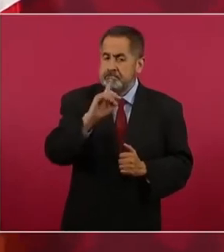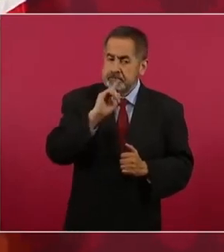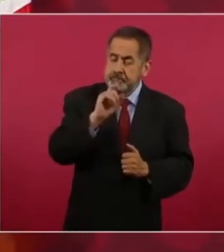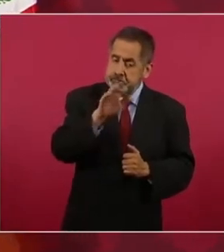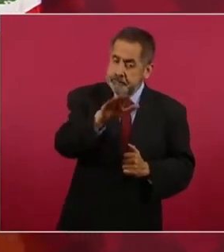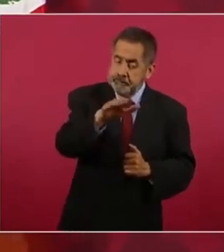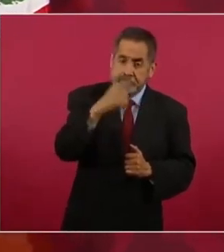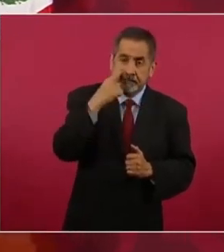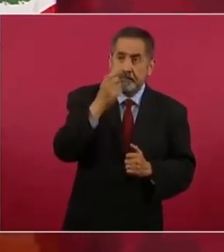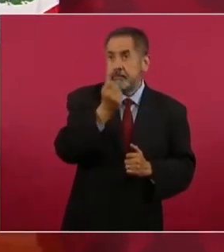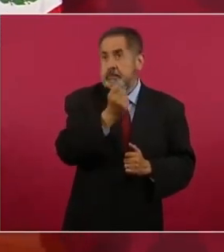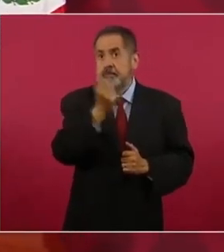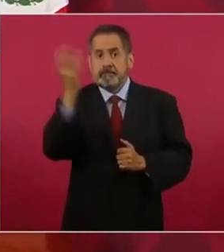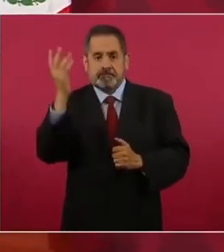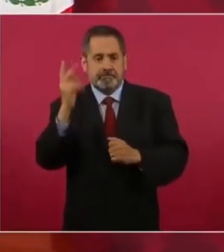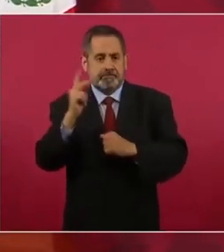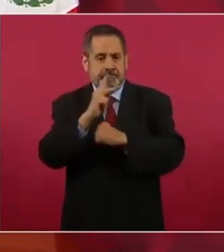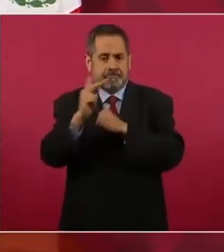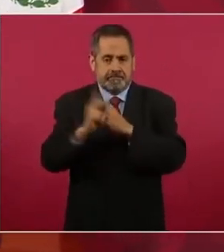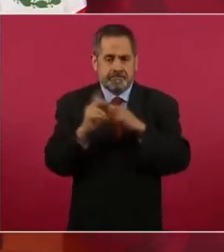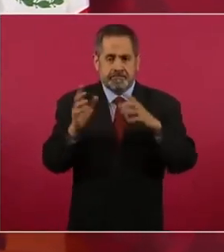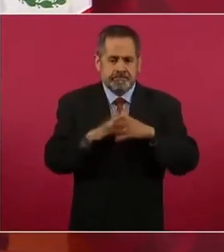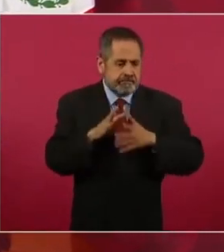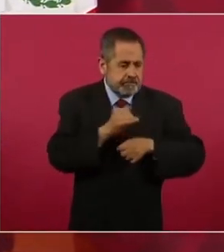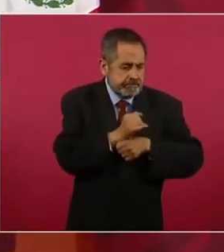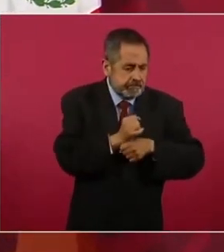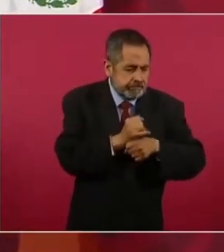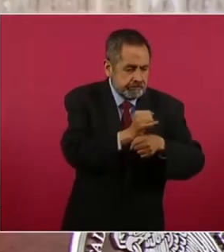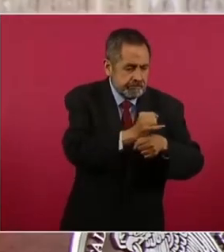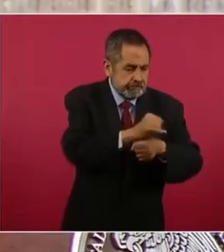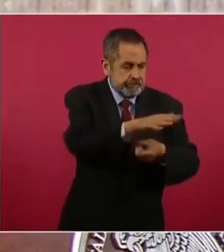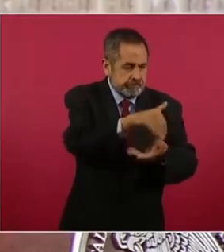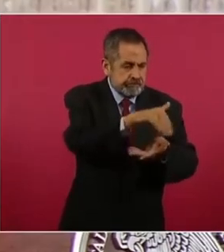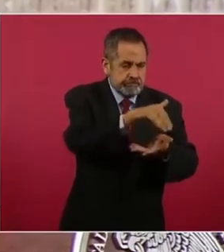donde se hacen investigaciones,